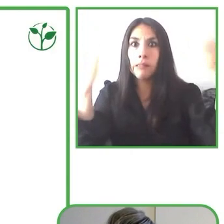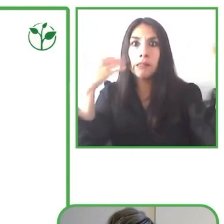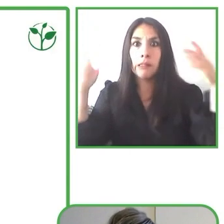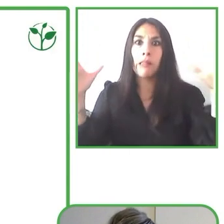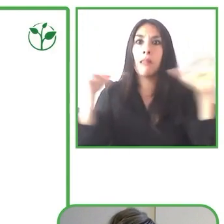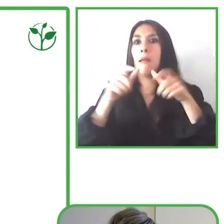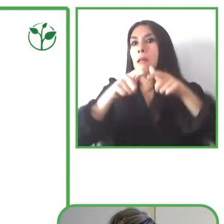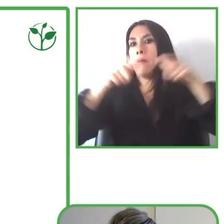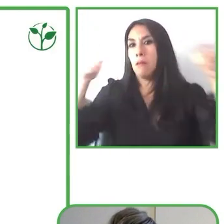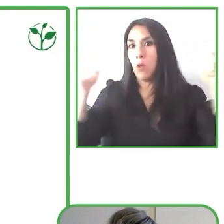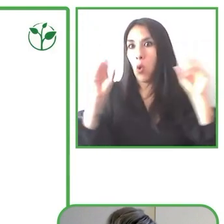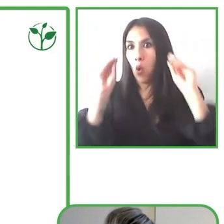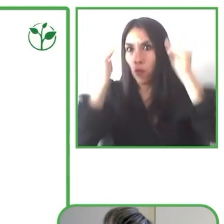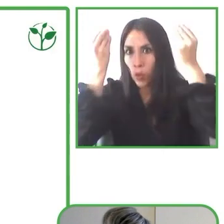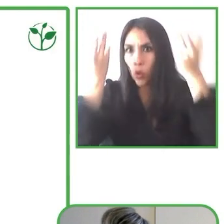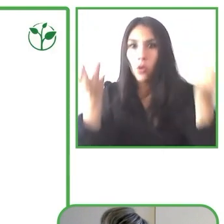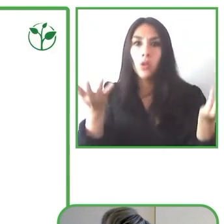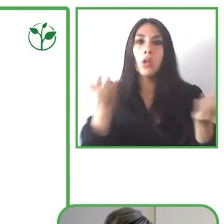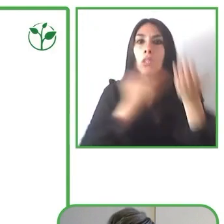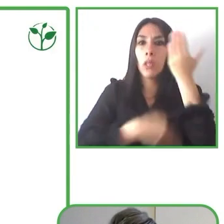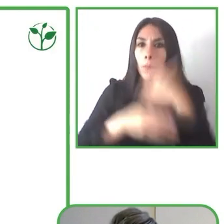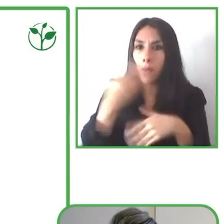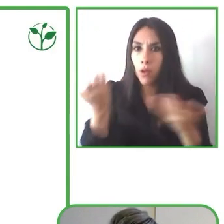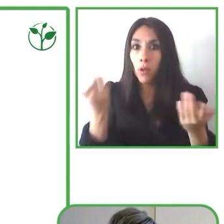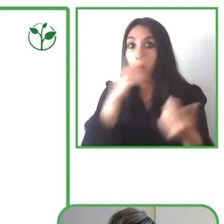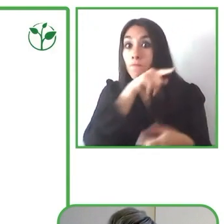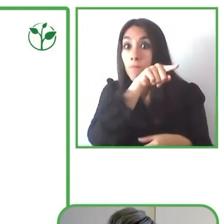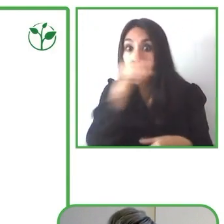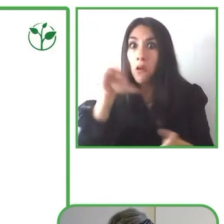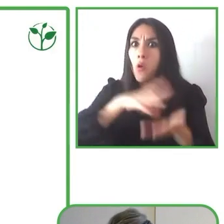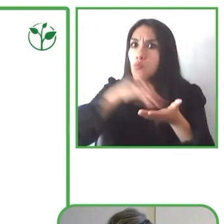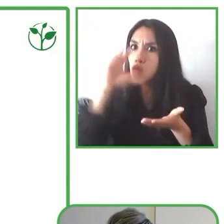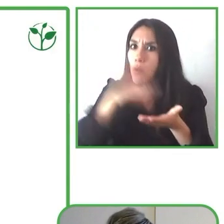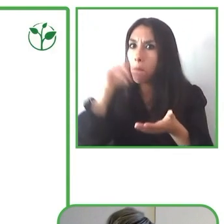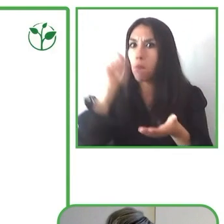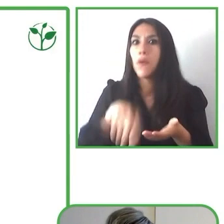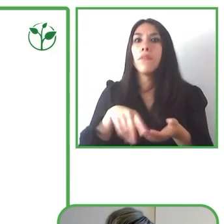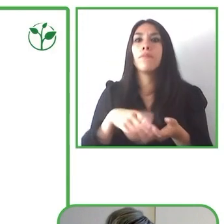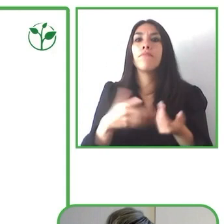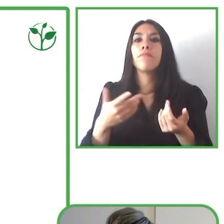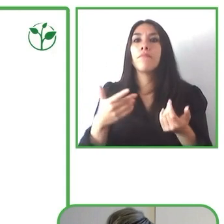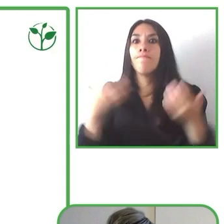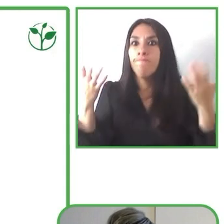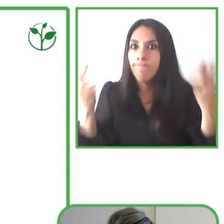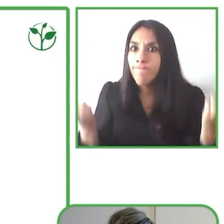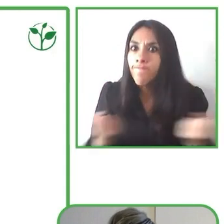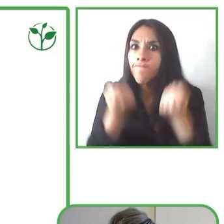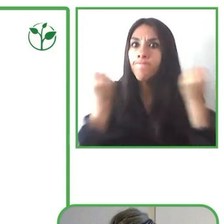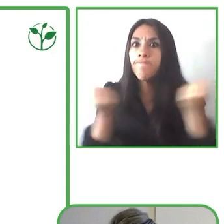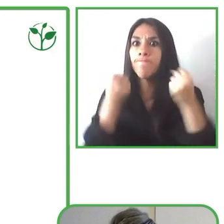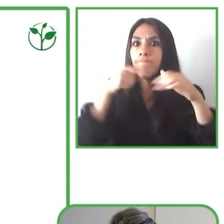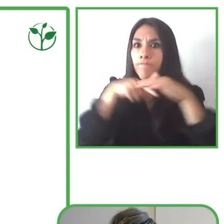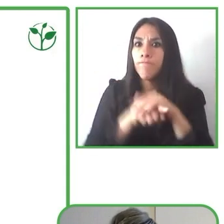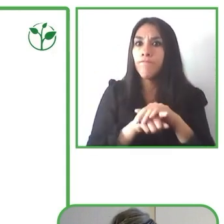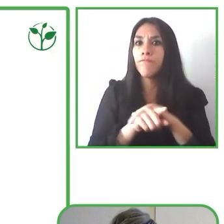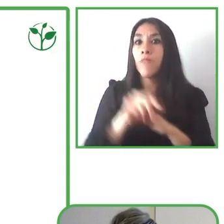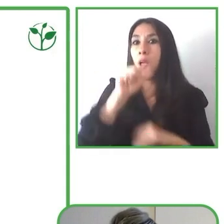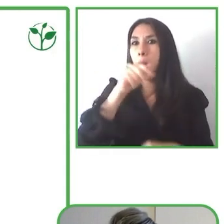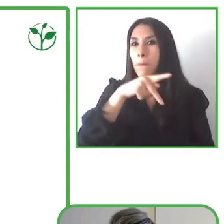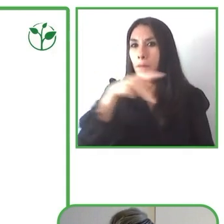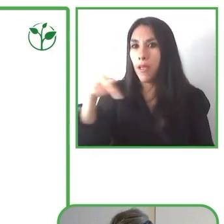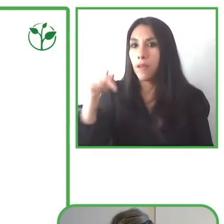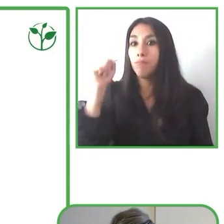agentes de promoción de la accesibilidad. APA es una metodología presencial